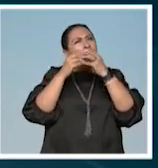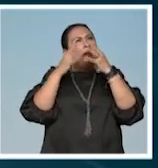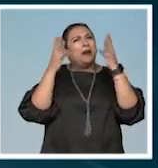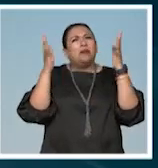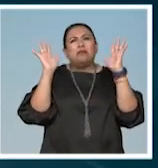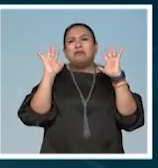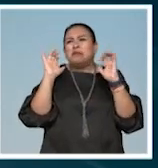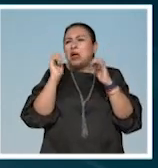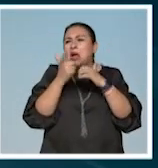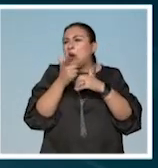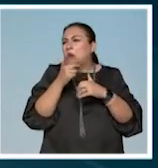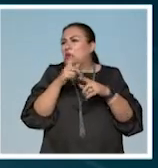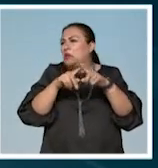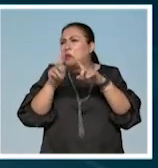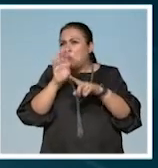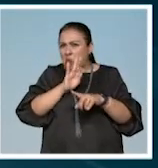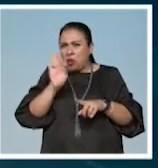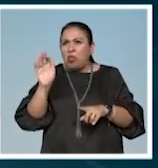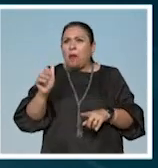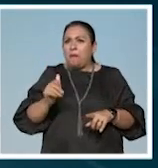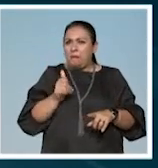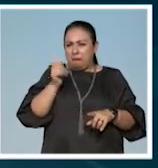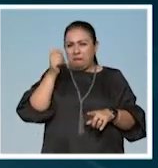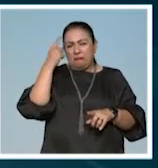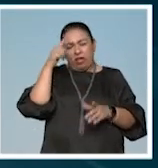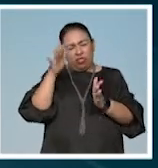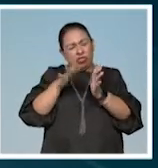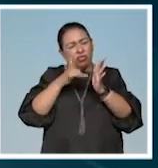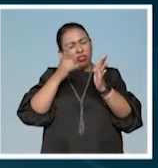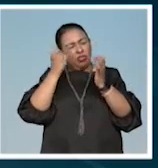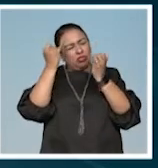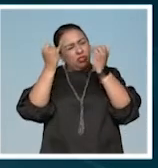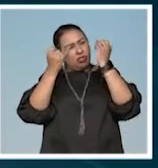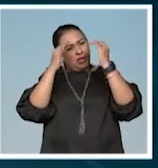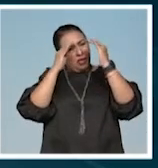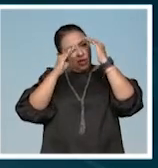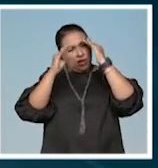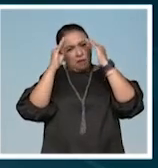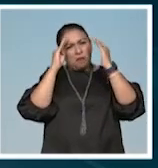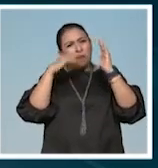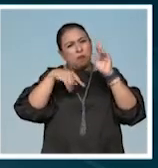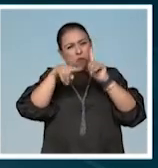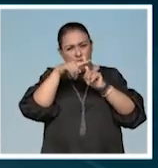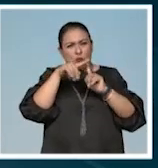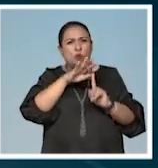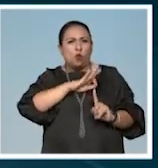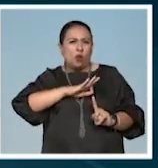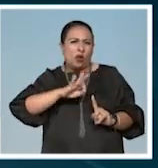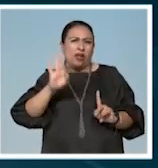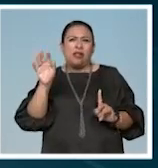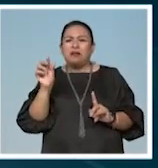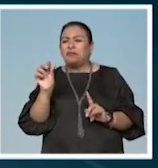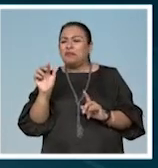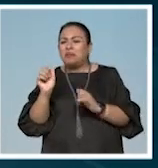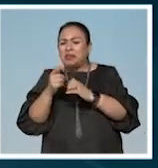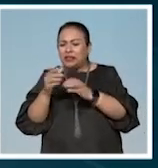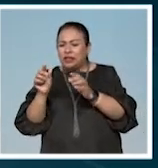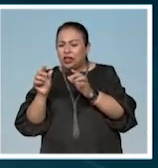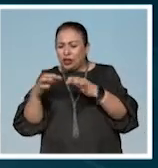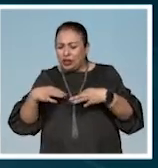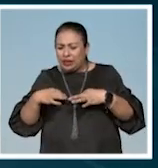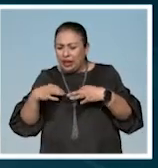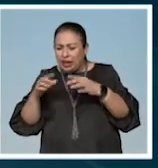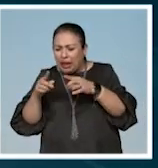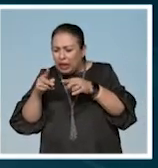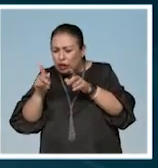cualquier cosa podemos sacarle partido, podemos pensar una cosa positiva, de un pedacito de tela le